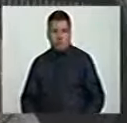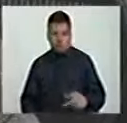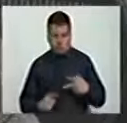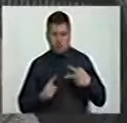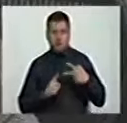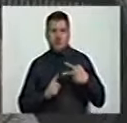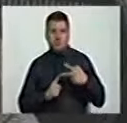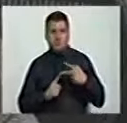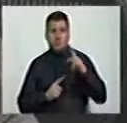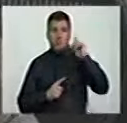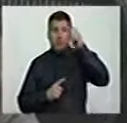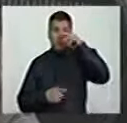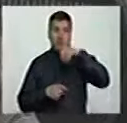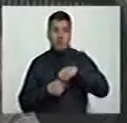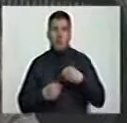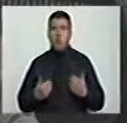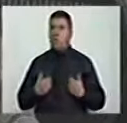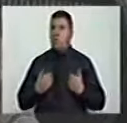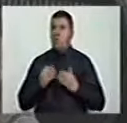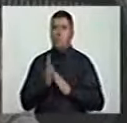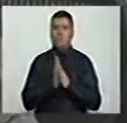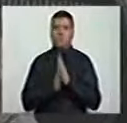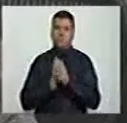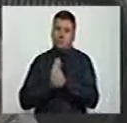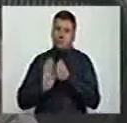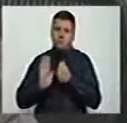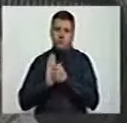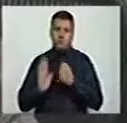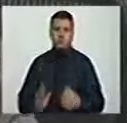Este gobierno no contento con eliminar el